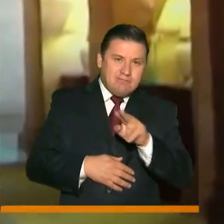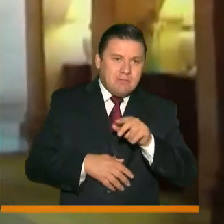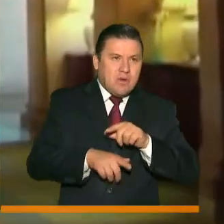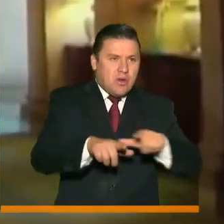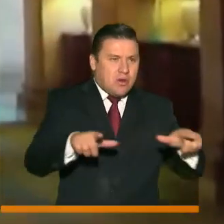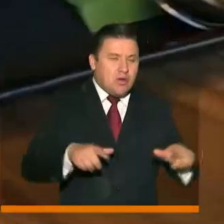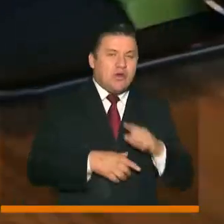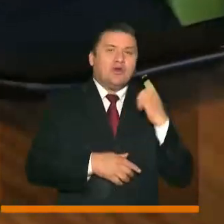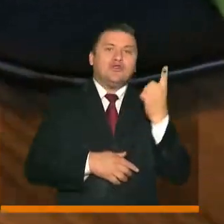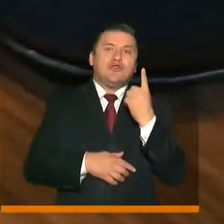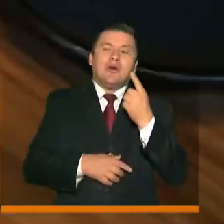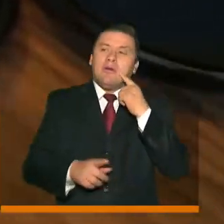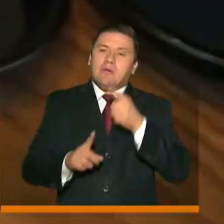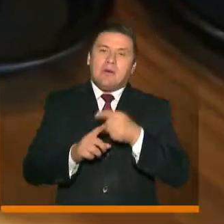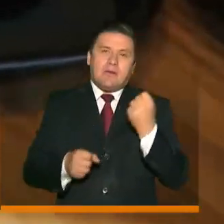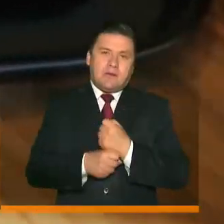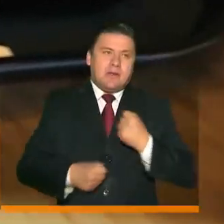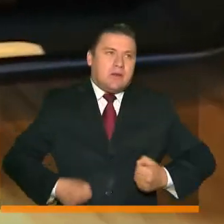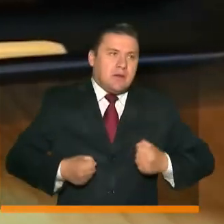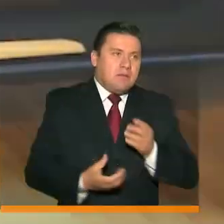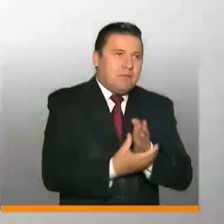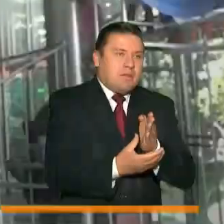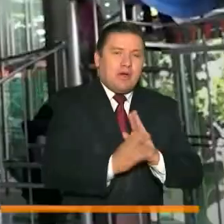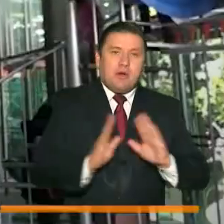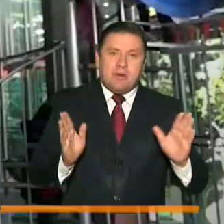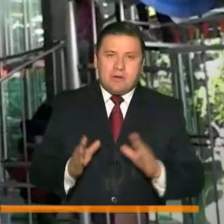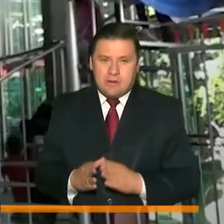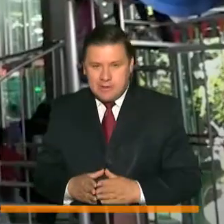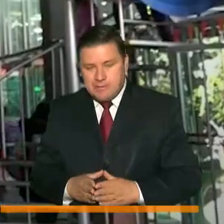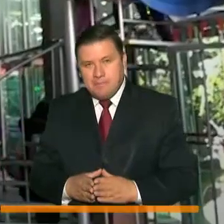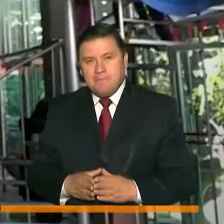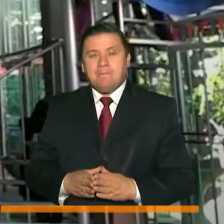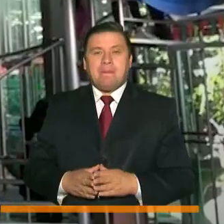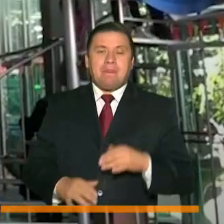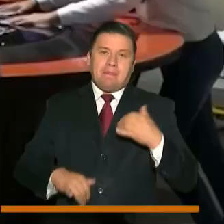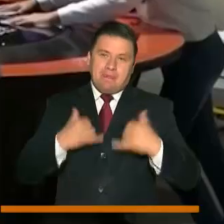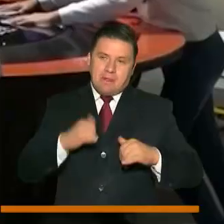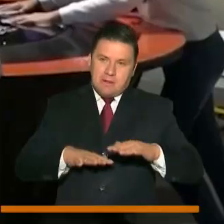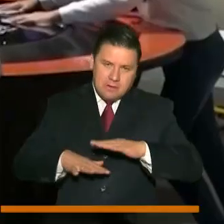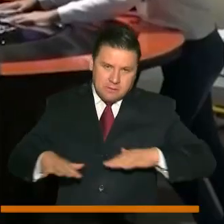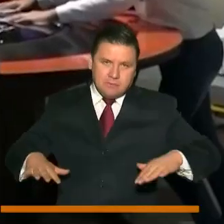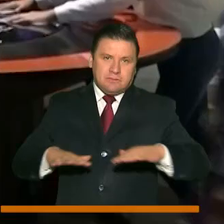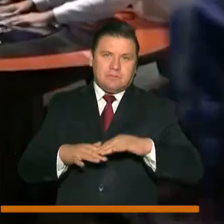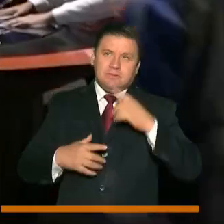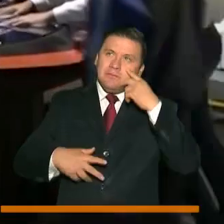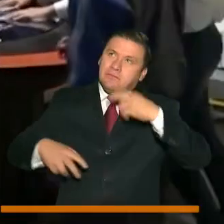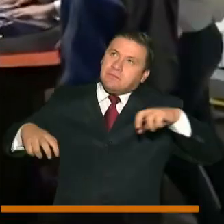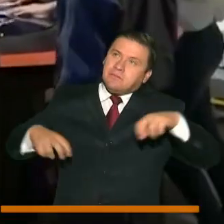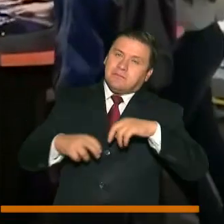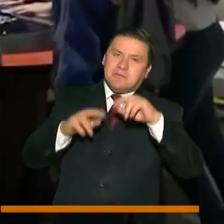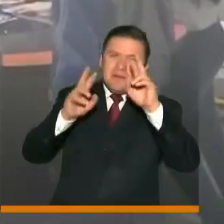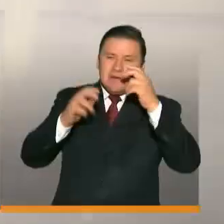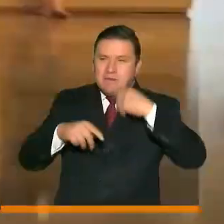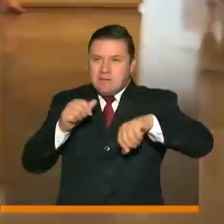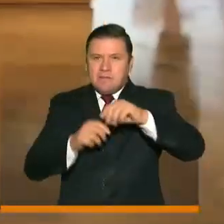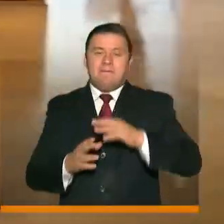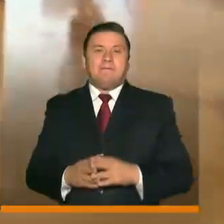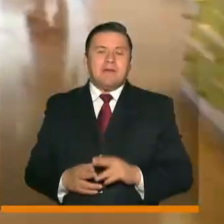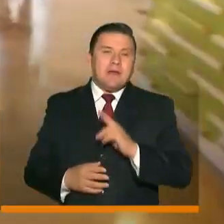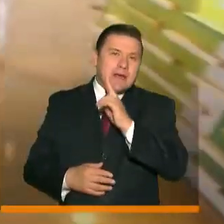plazoletas solo podrán operar para servicios a domicilio. Parques públicos, parques de diversiones y temáticos.